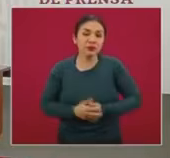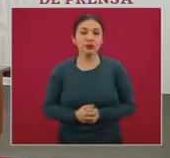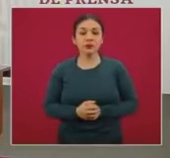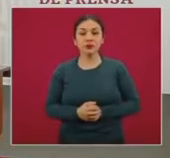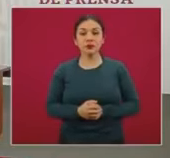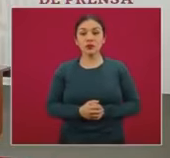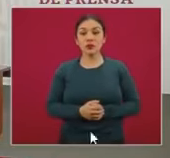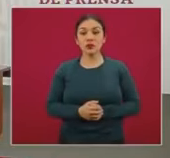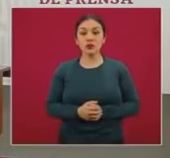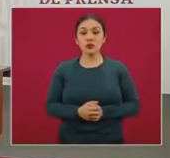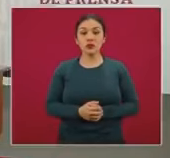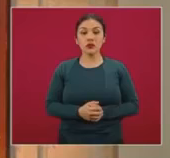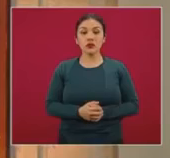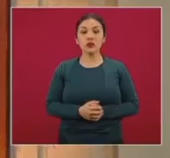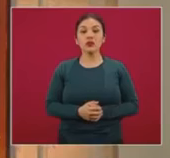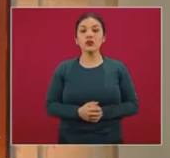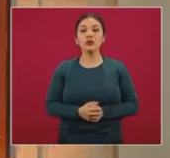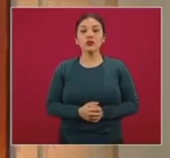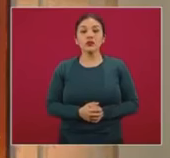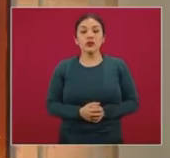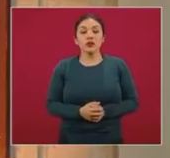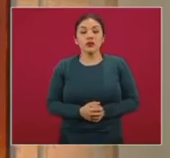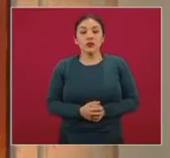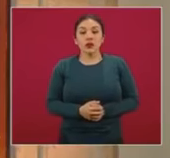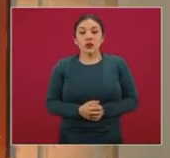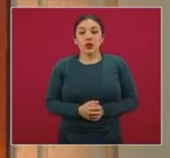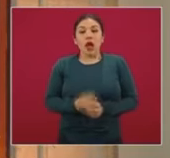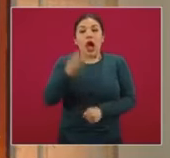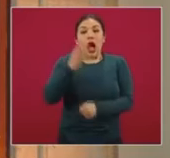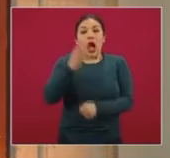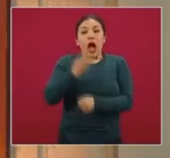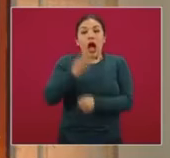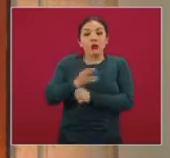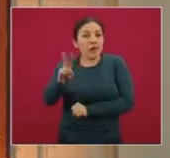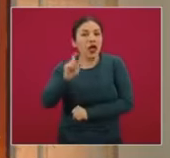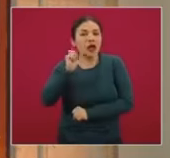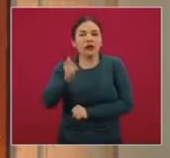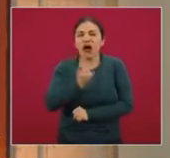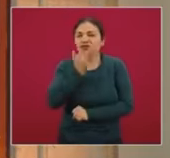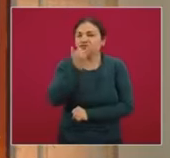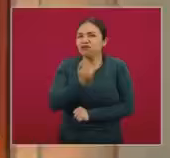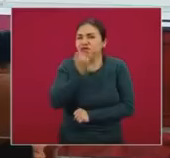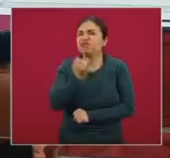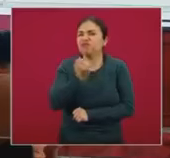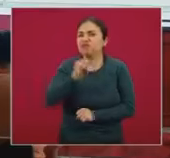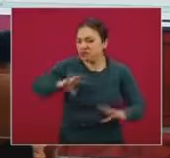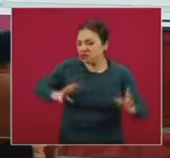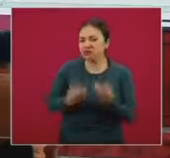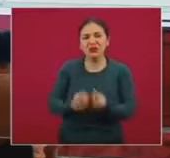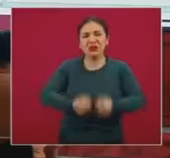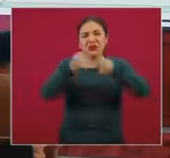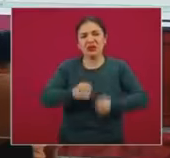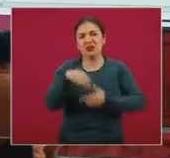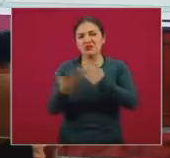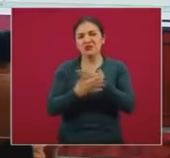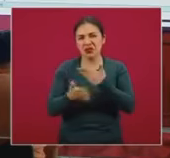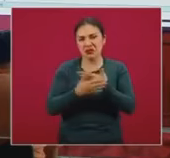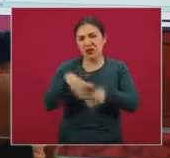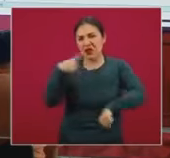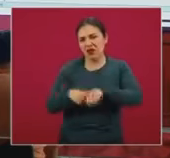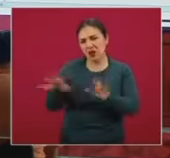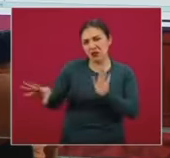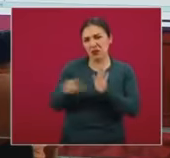Veamos la siguiente diapositiva donde vamos ahora a ir sobre los casos estimados, que a su vez el comportamiento y la